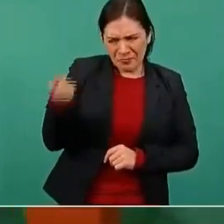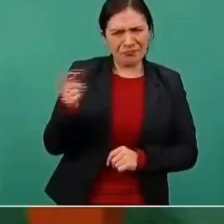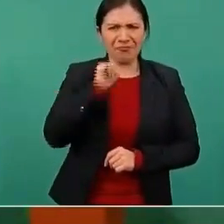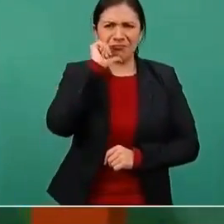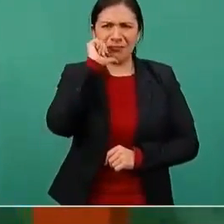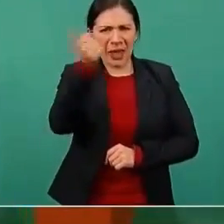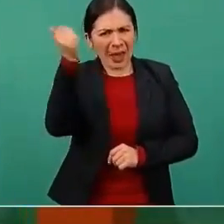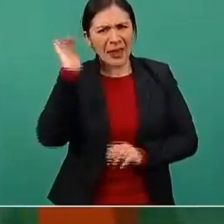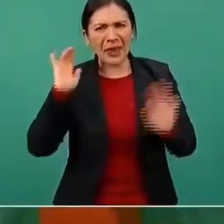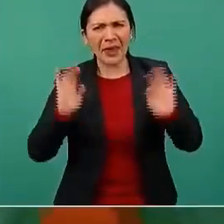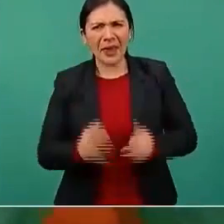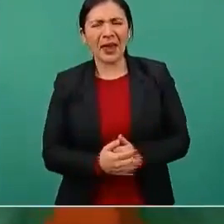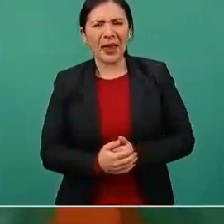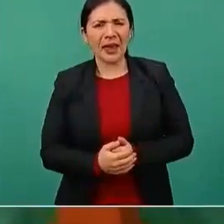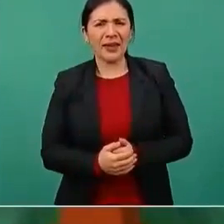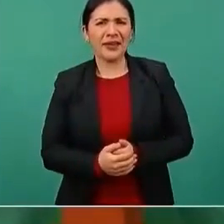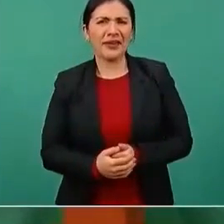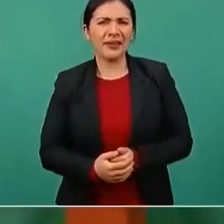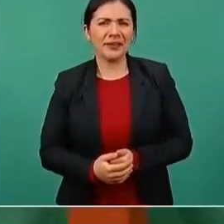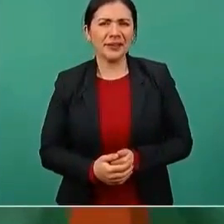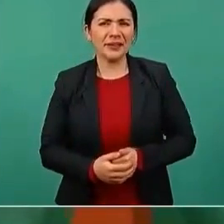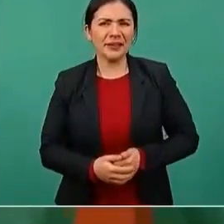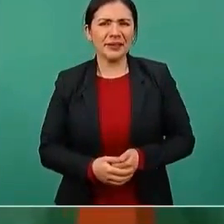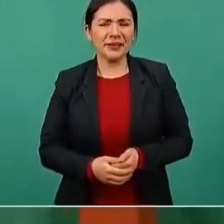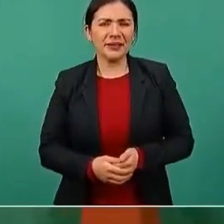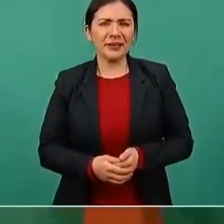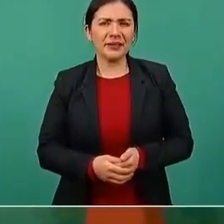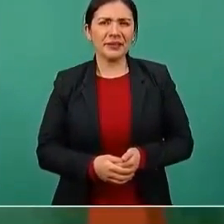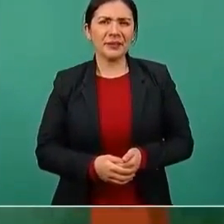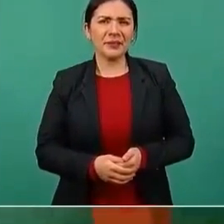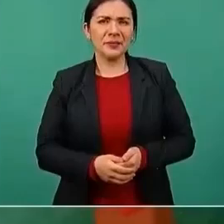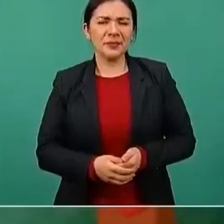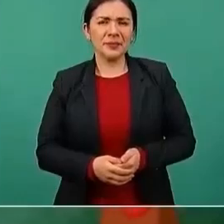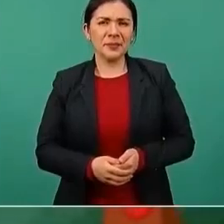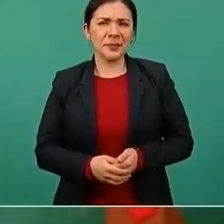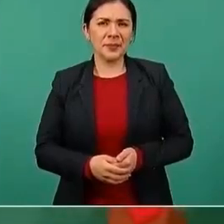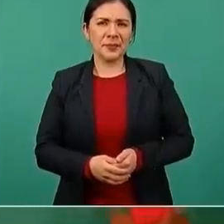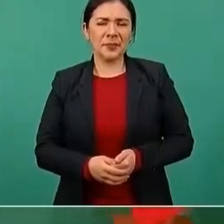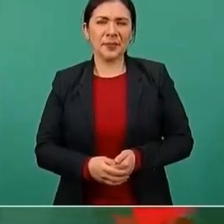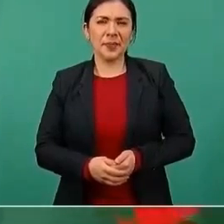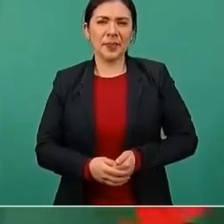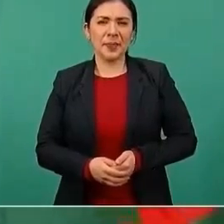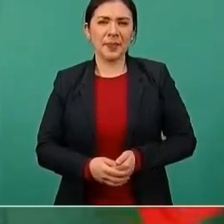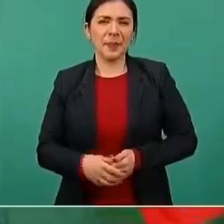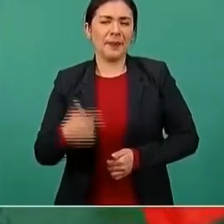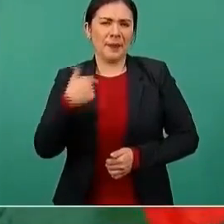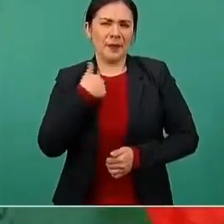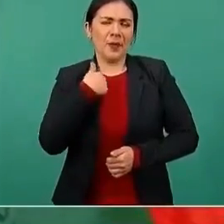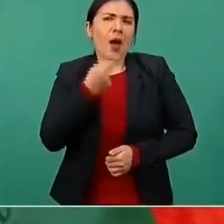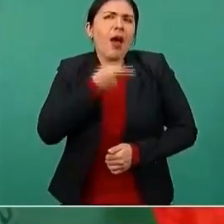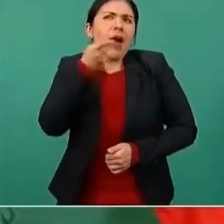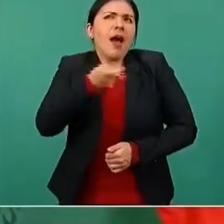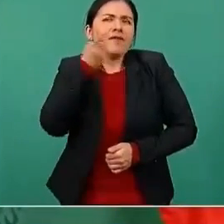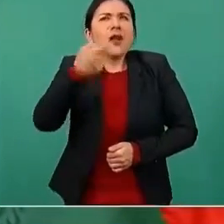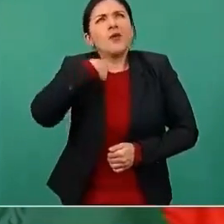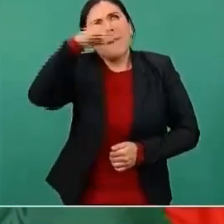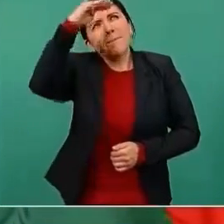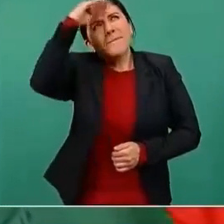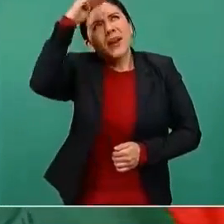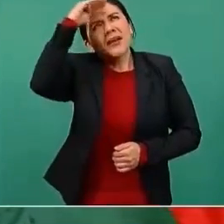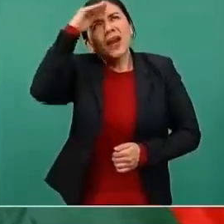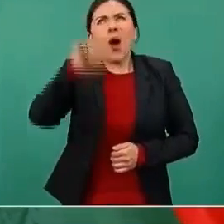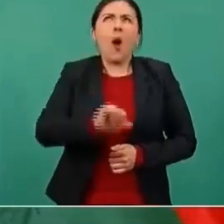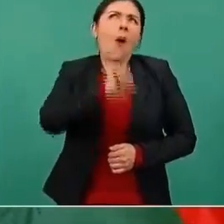estaba yo pensando en los